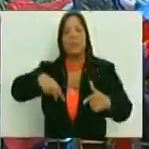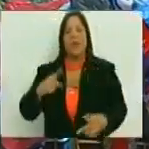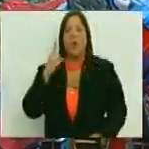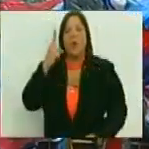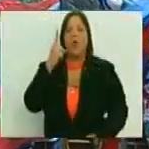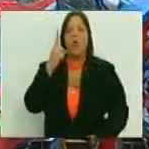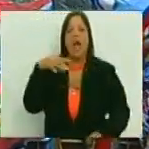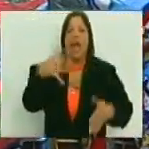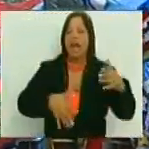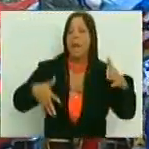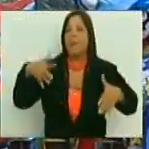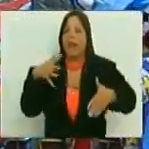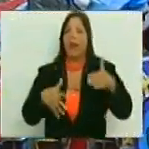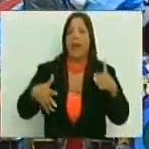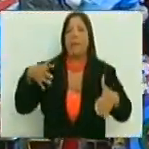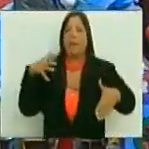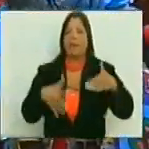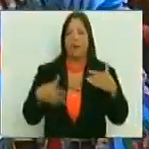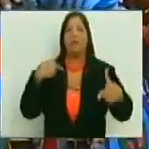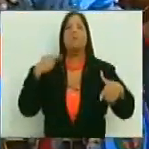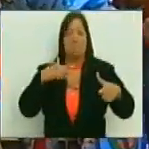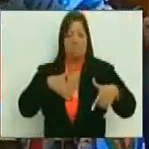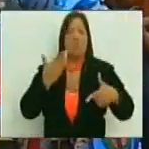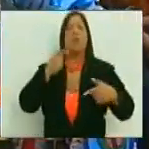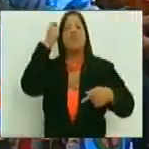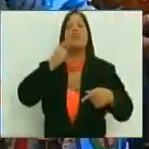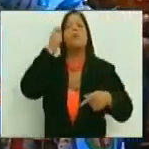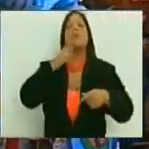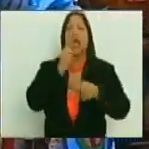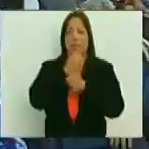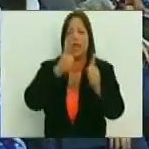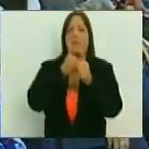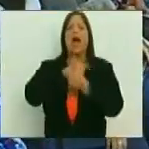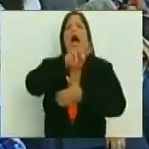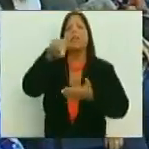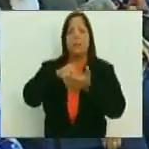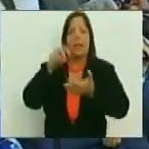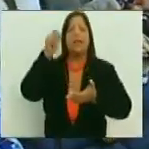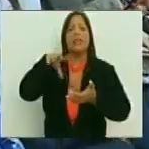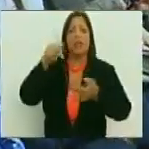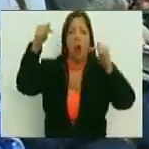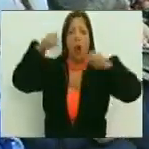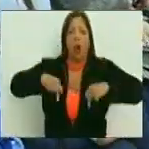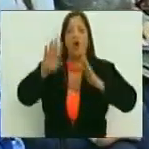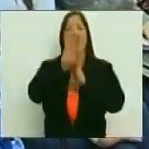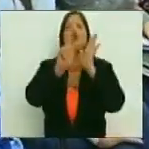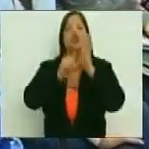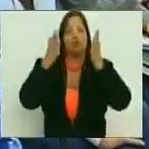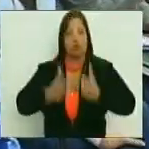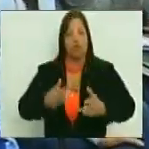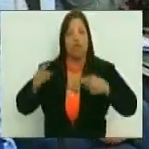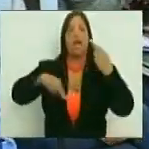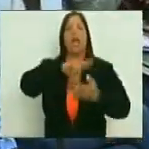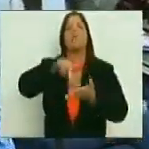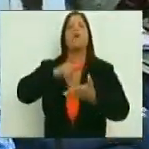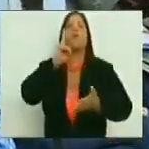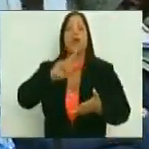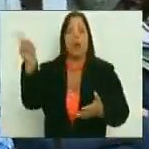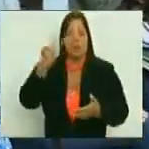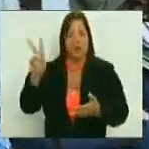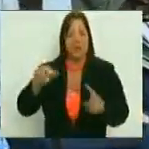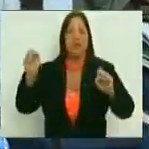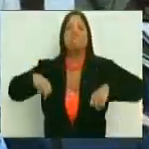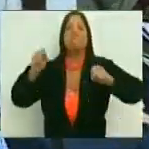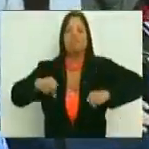una rapera puede decir que fue diputada suplente a la Asamblea Nacional y que hoy es constituyente de la República Bolivariana de